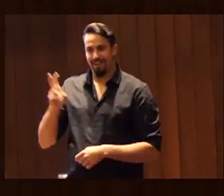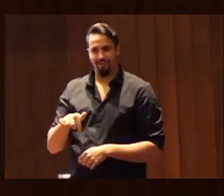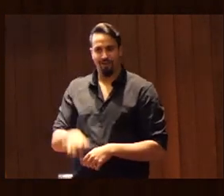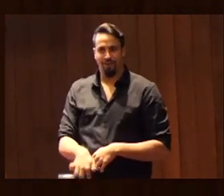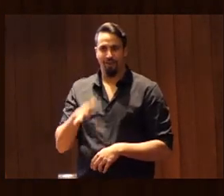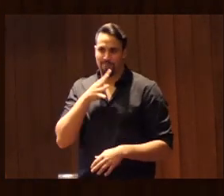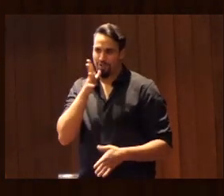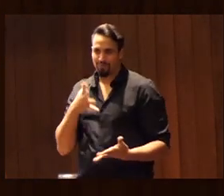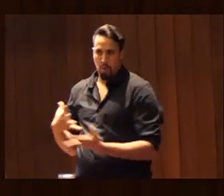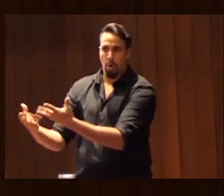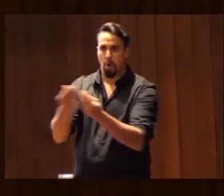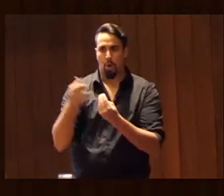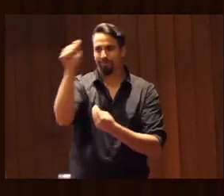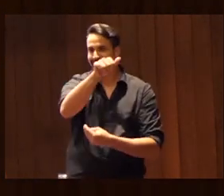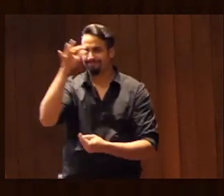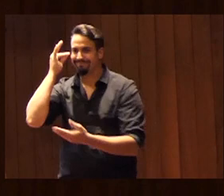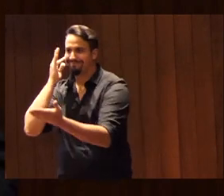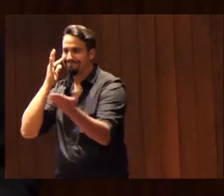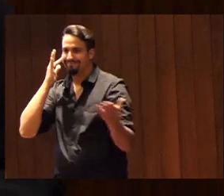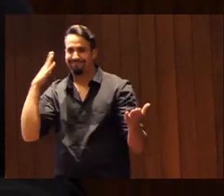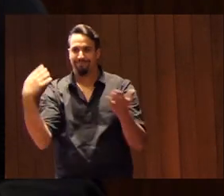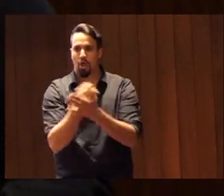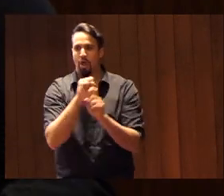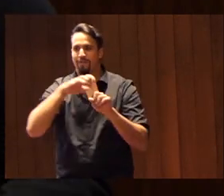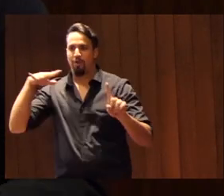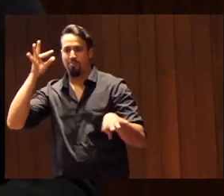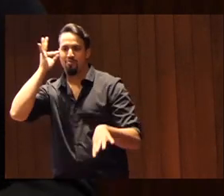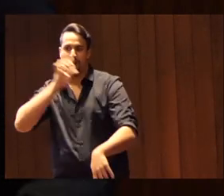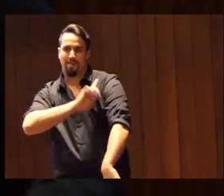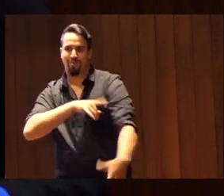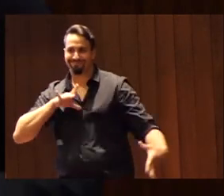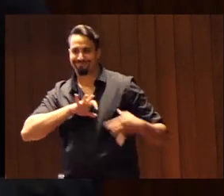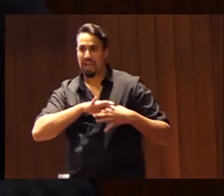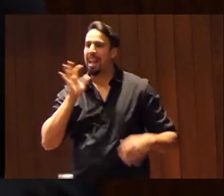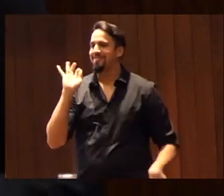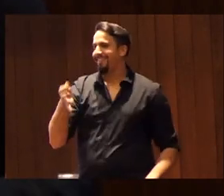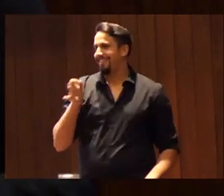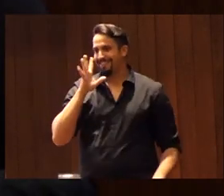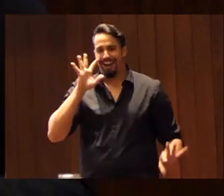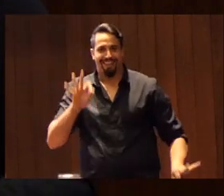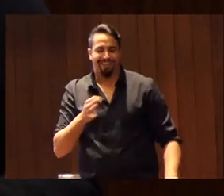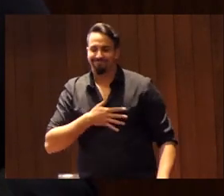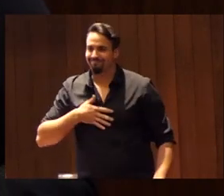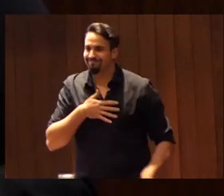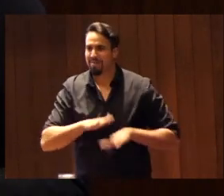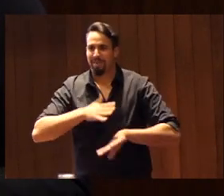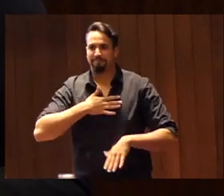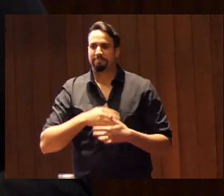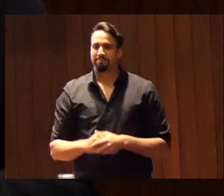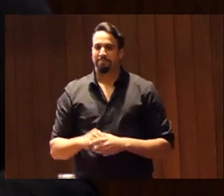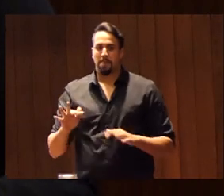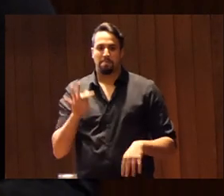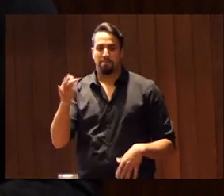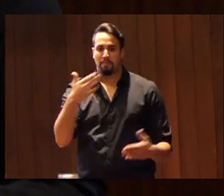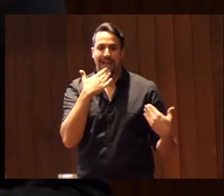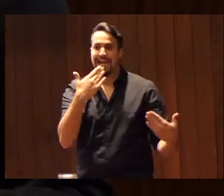entre vosotros y vosotras en el Foro Mujeres y Deporte y la verdad es que es un auténtico placer. Y muchas